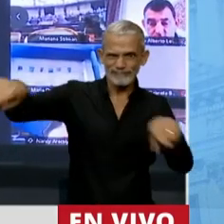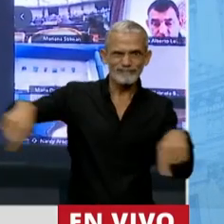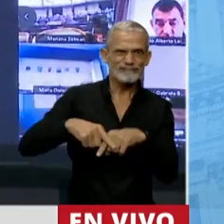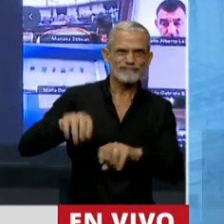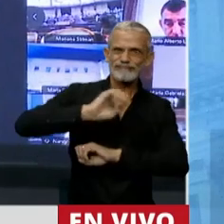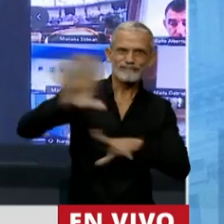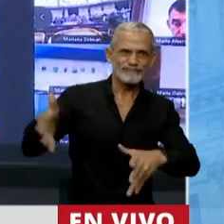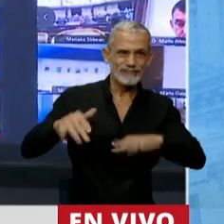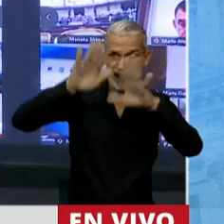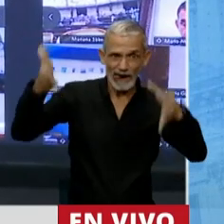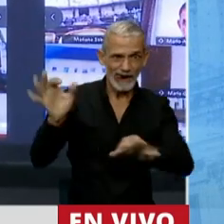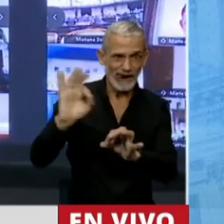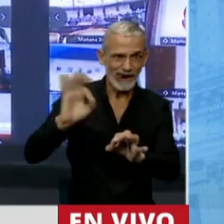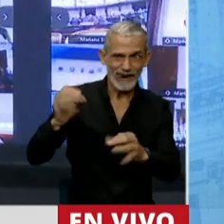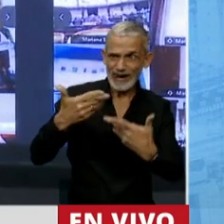basurales a cielo abierto.